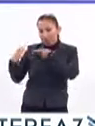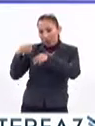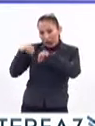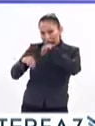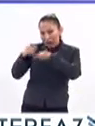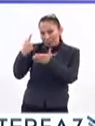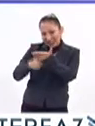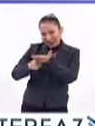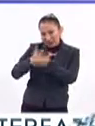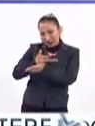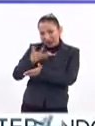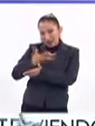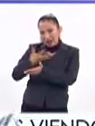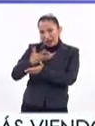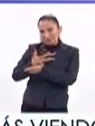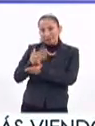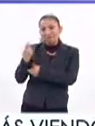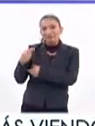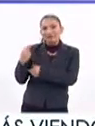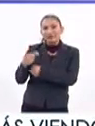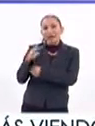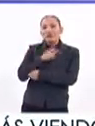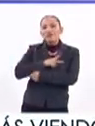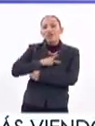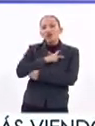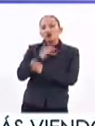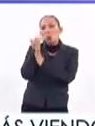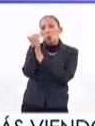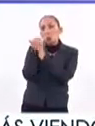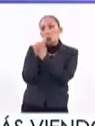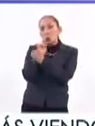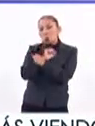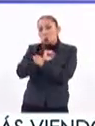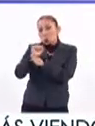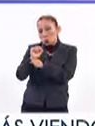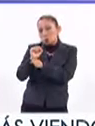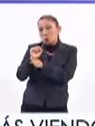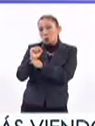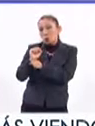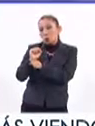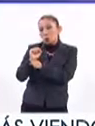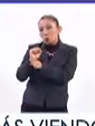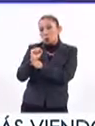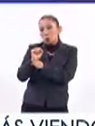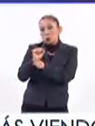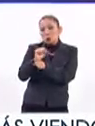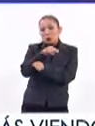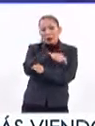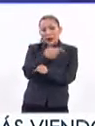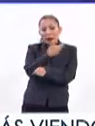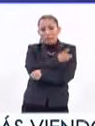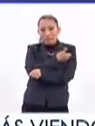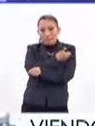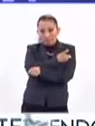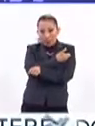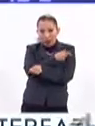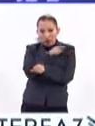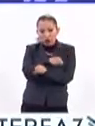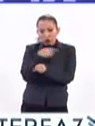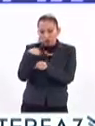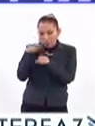con lo le llamamos virus atenuados. Es decir, normalmente estas vacunas son